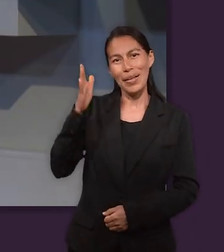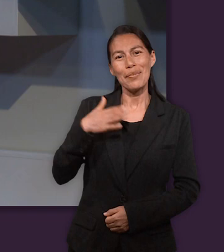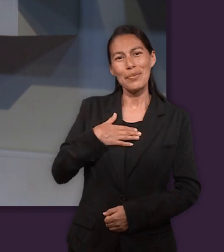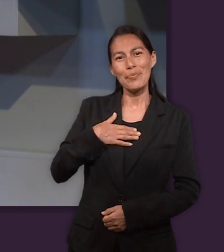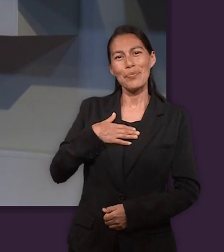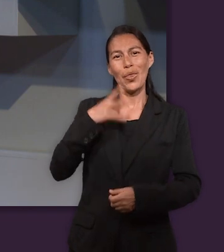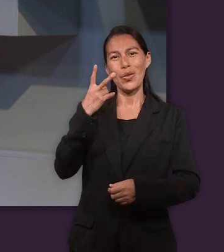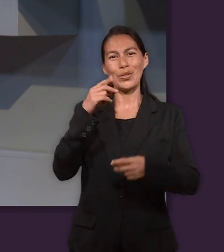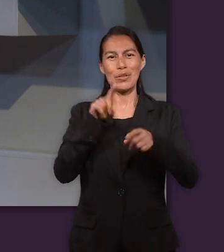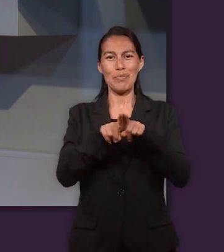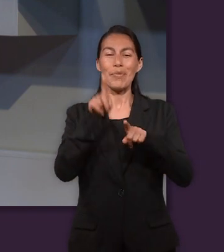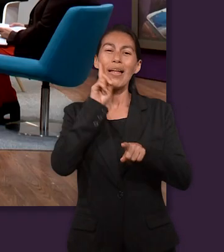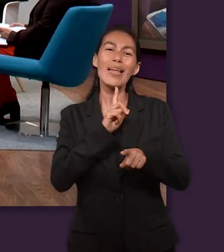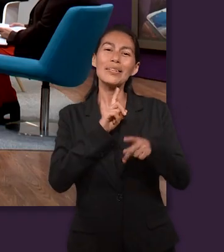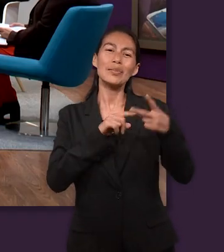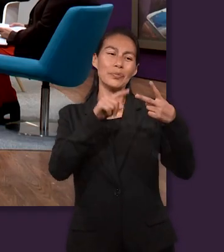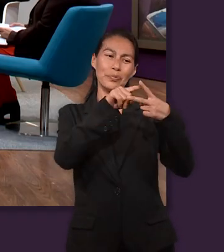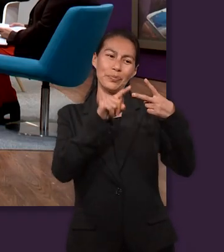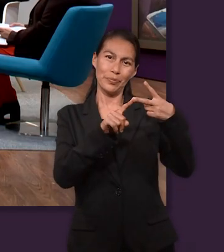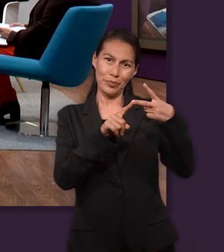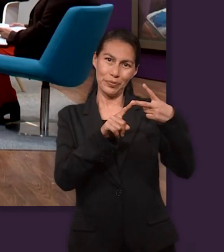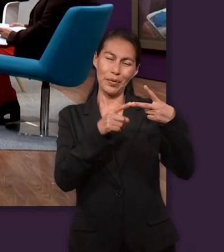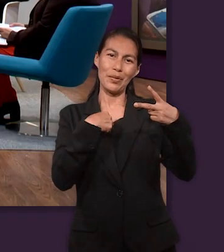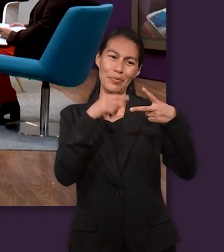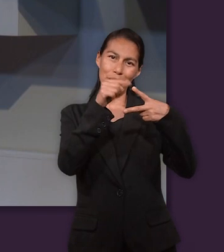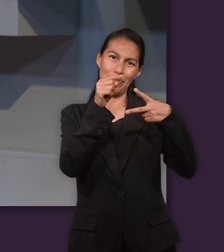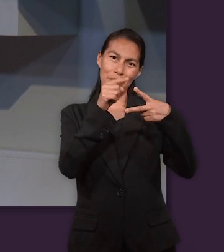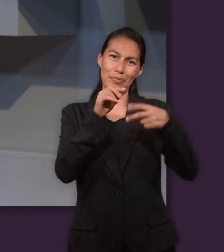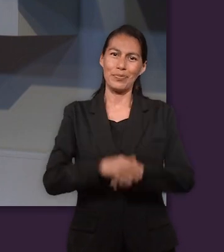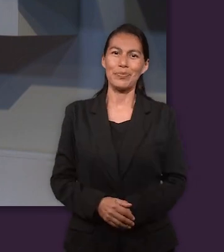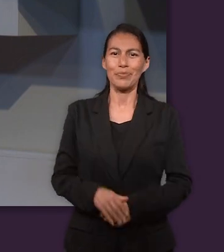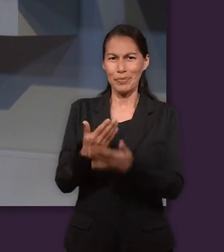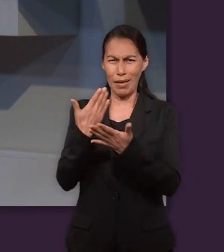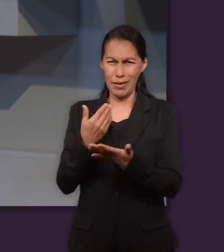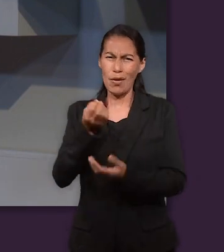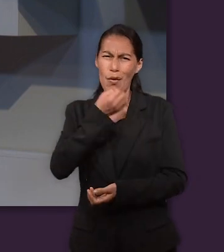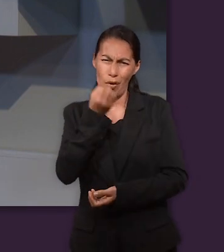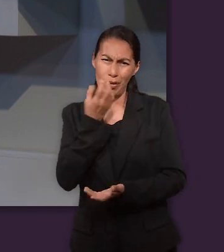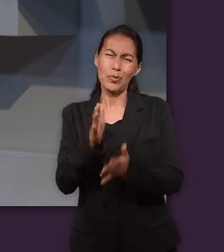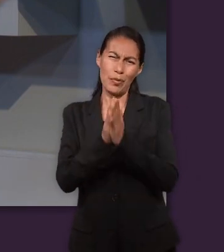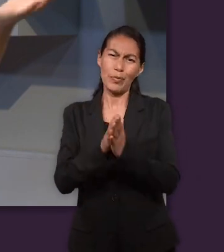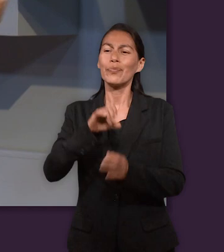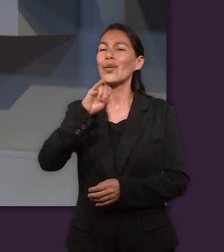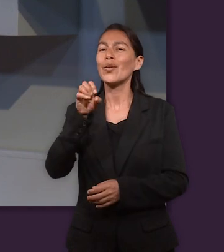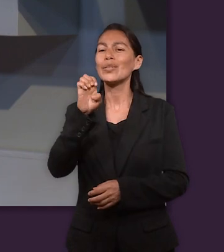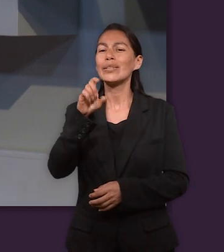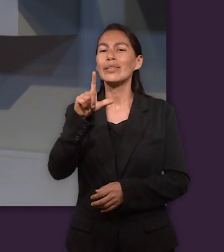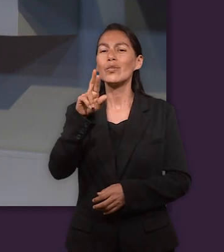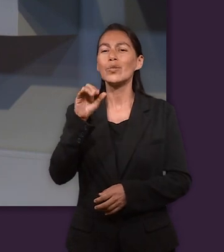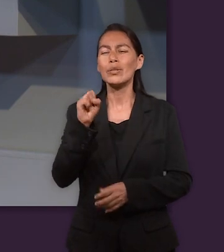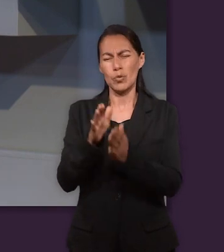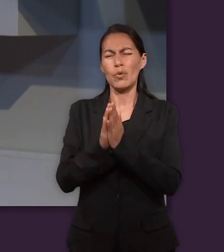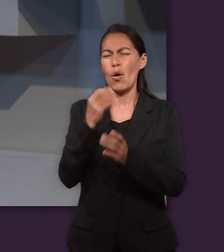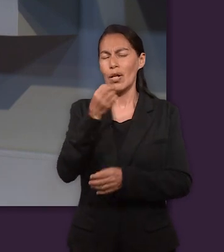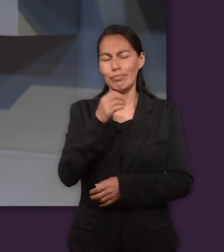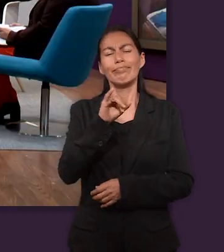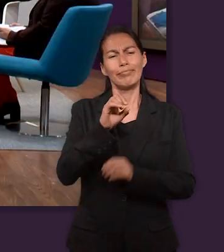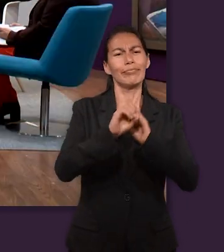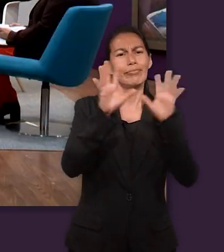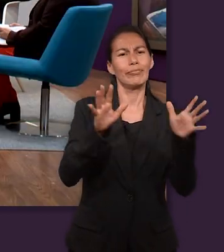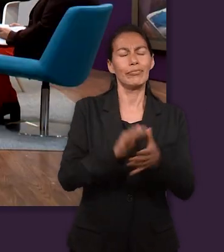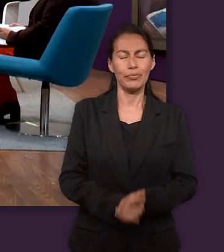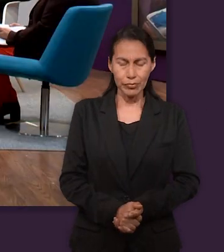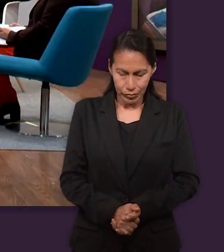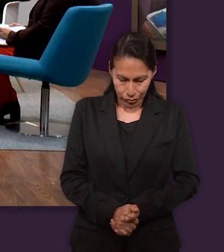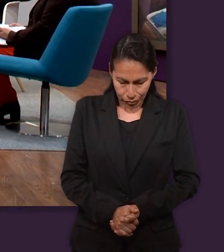dos hermanas. Pues muy bien, antes de comenzar me gustaría empezar con una oración, ¿les parece? José Luis, ¿me ayudas, por favor? vamos a orar.